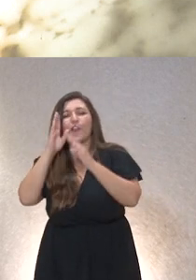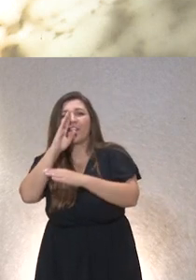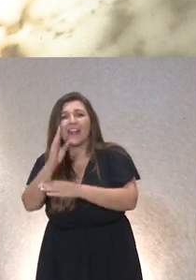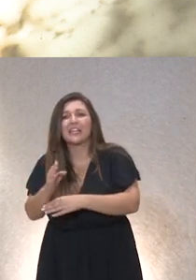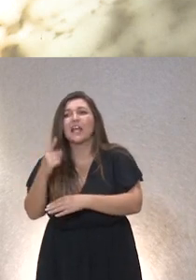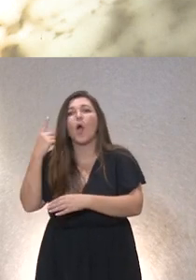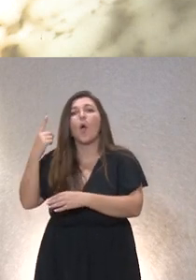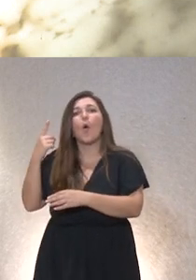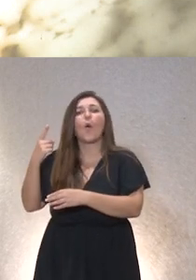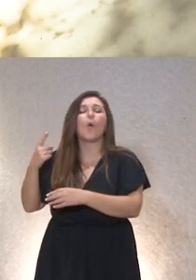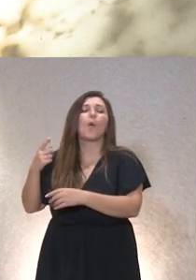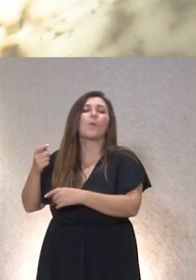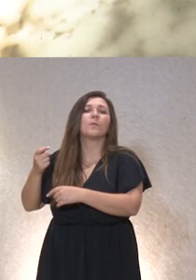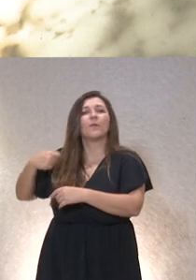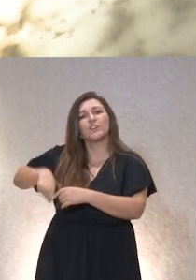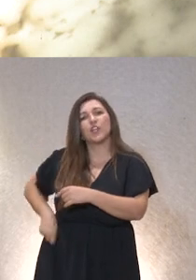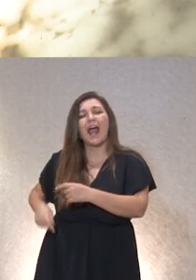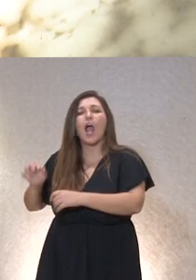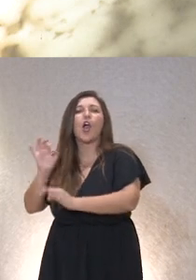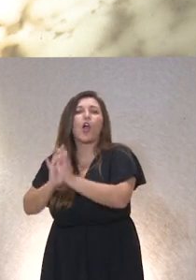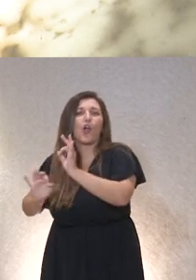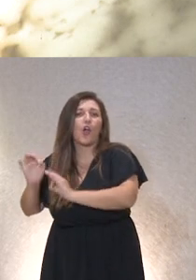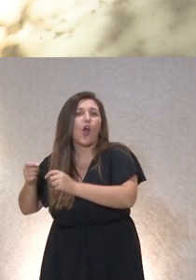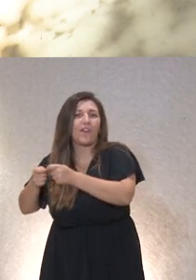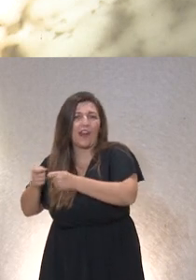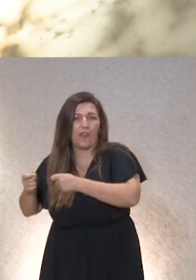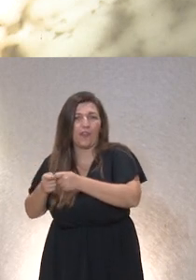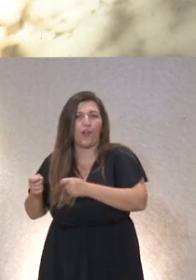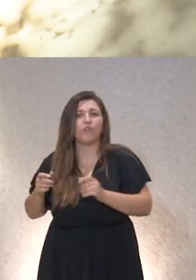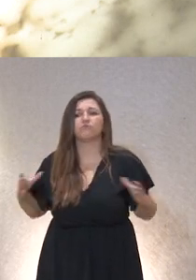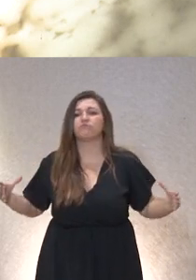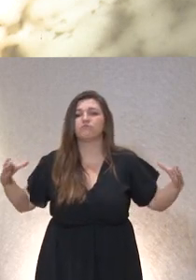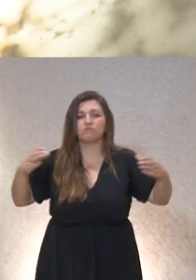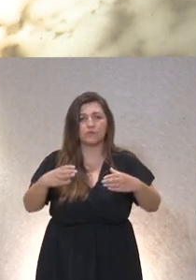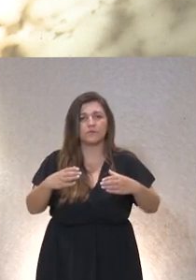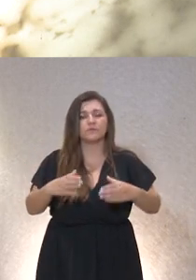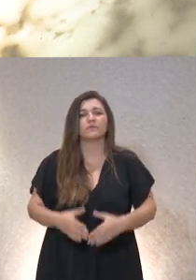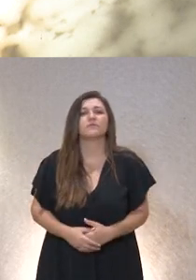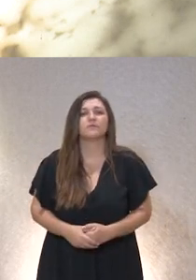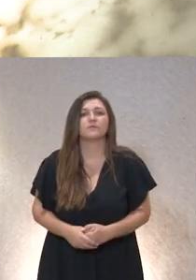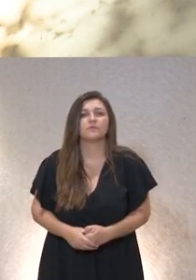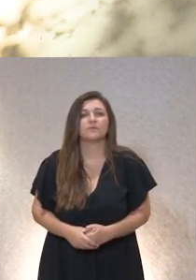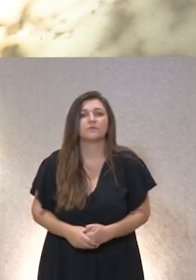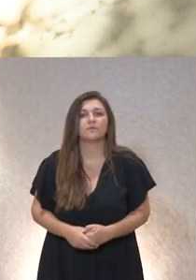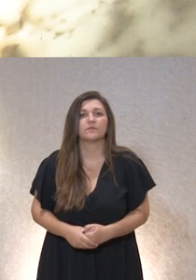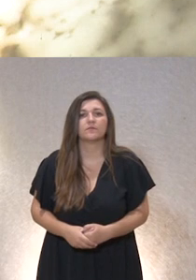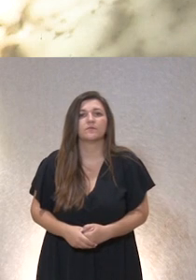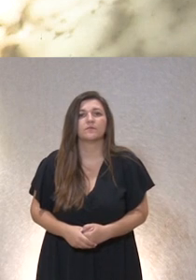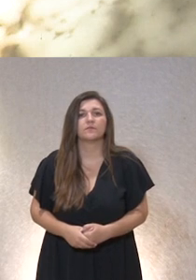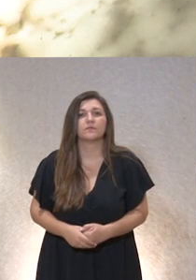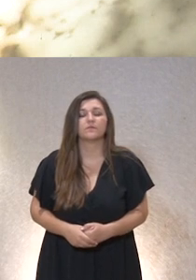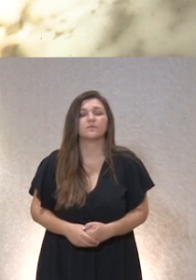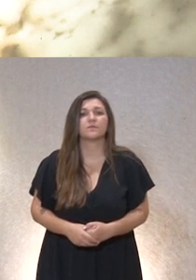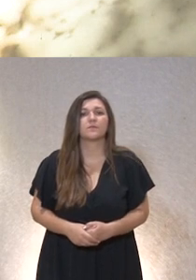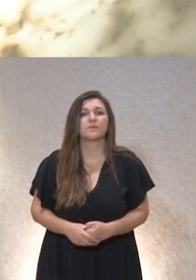y un profesional de coordinación siempre apoyados por la dirección pero bueno el grupo lo comprendían estas personas